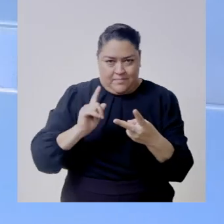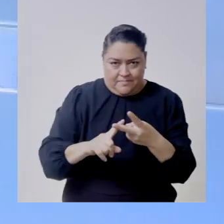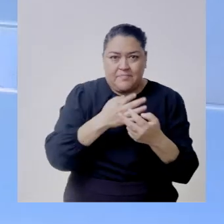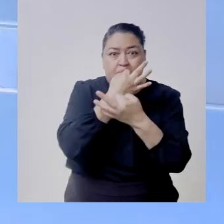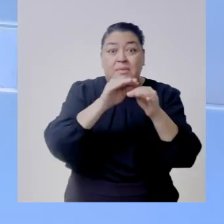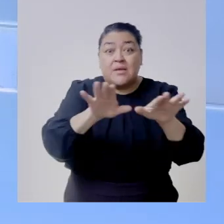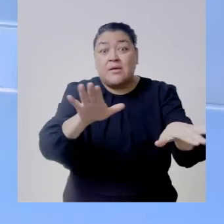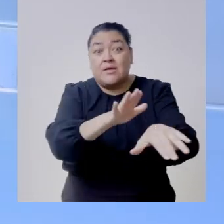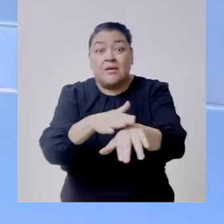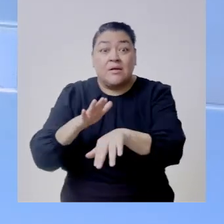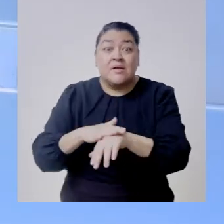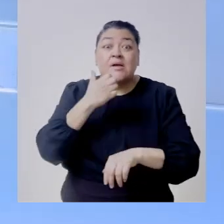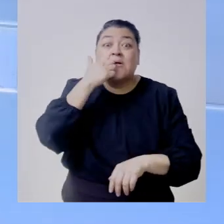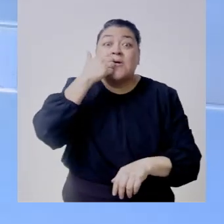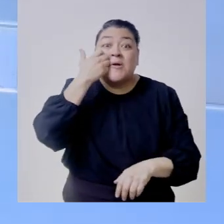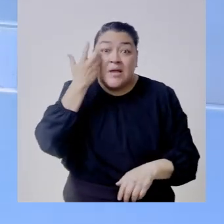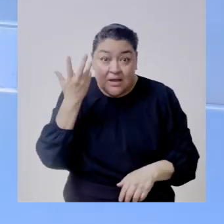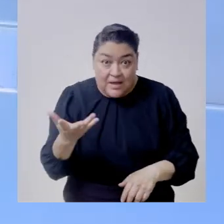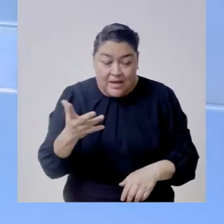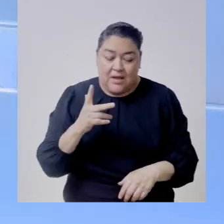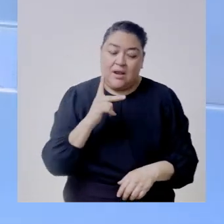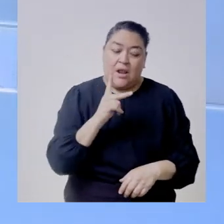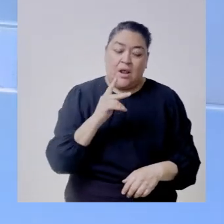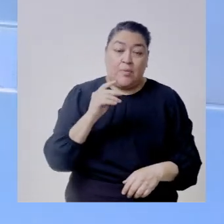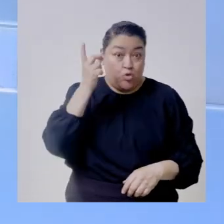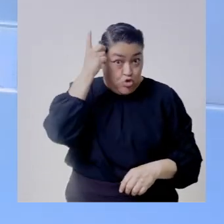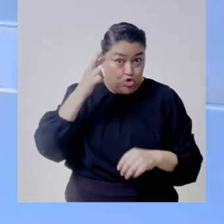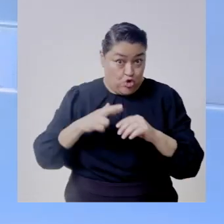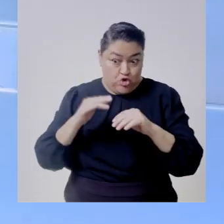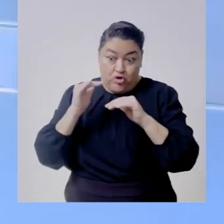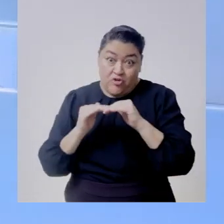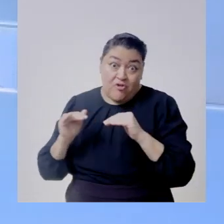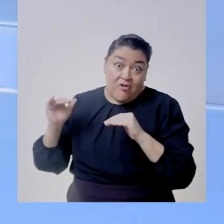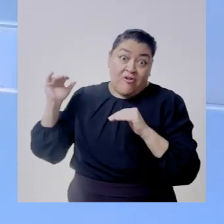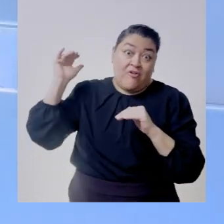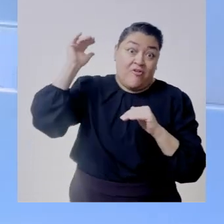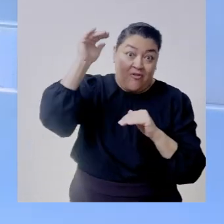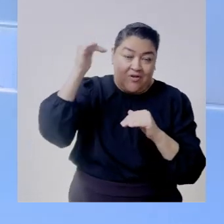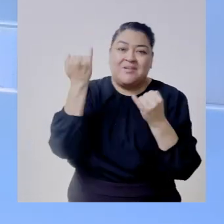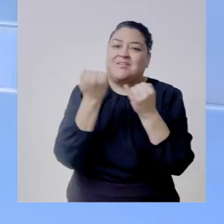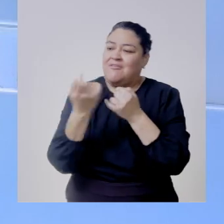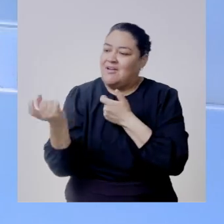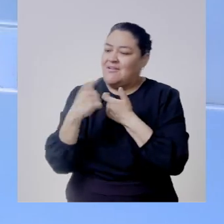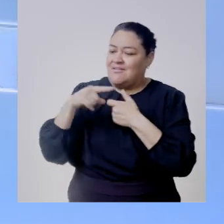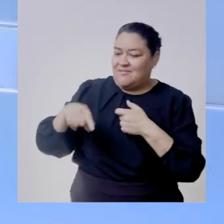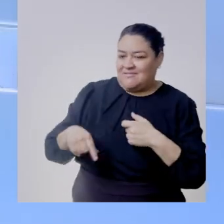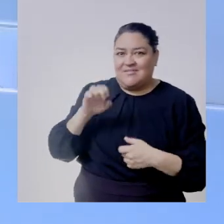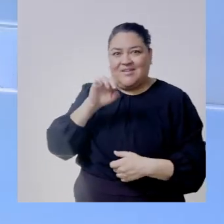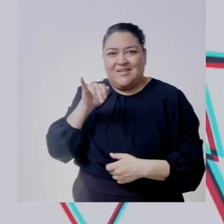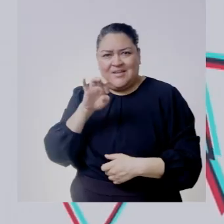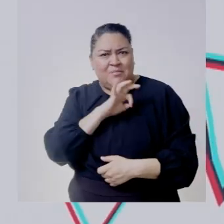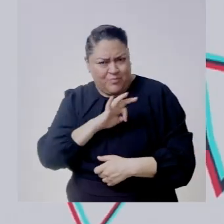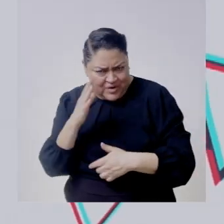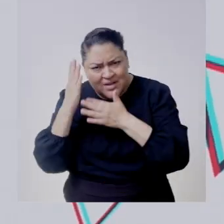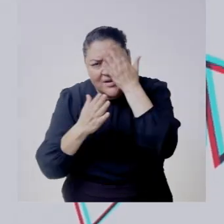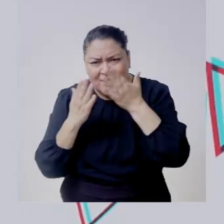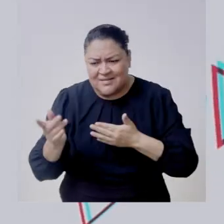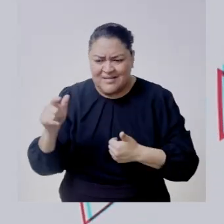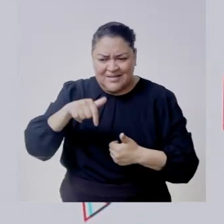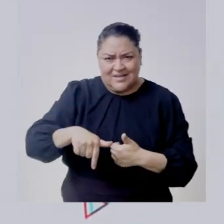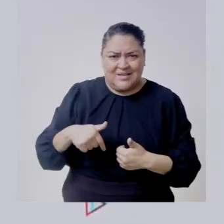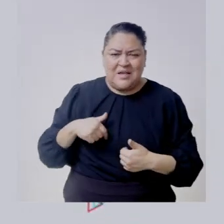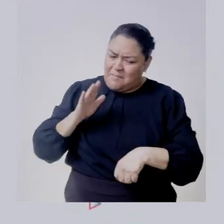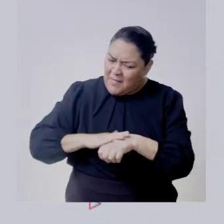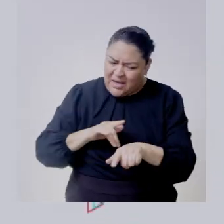convocatoria para hacer postdoctorado y estancias de investigación en la escuela judicial electoral entonces